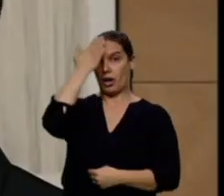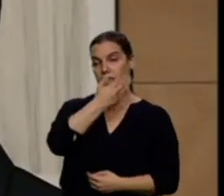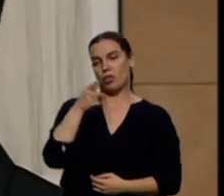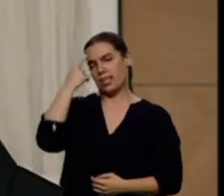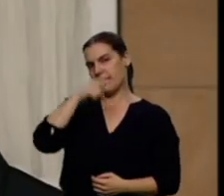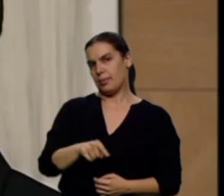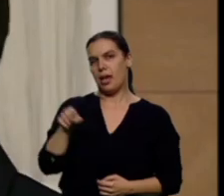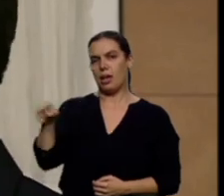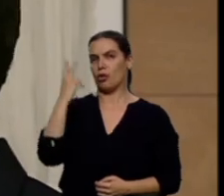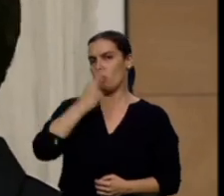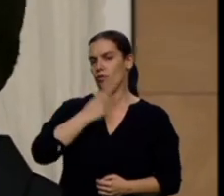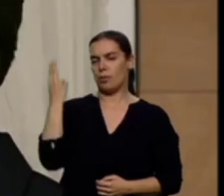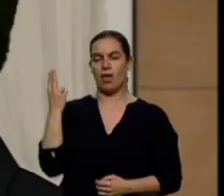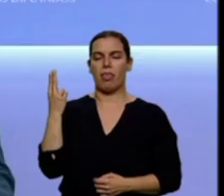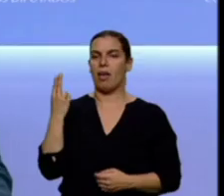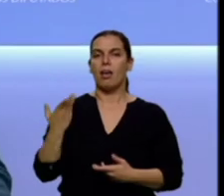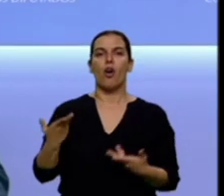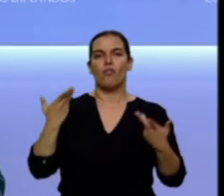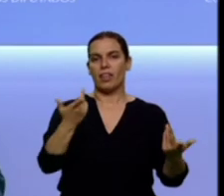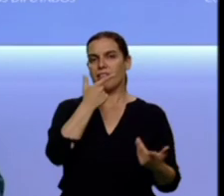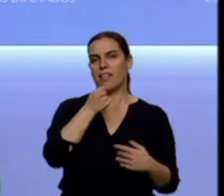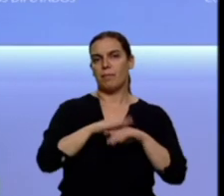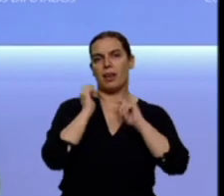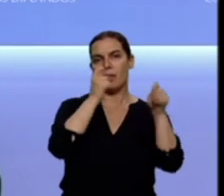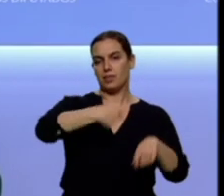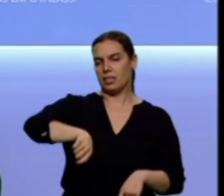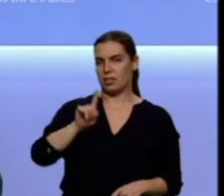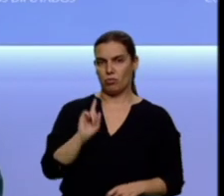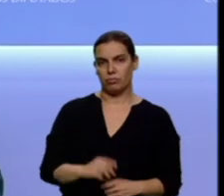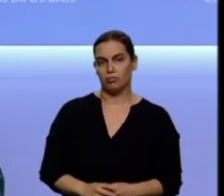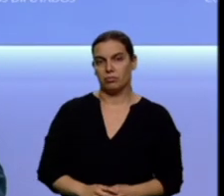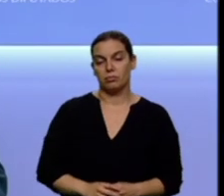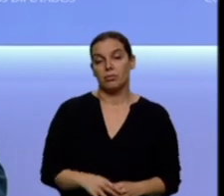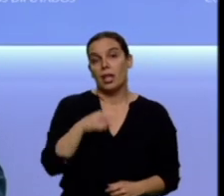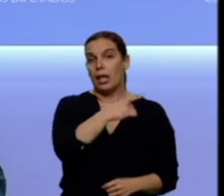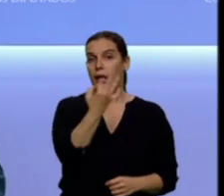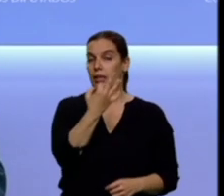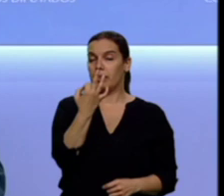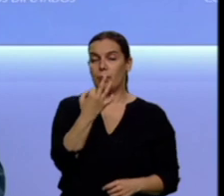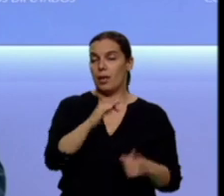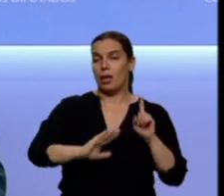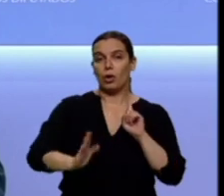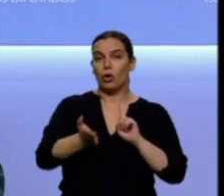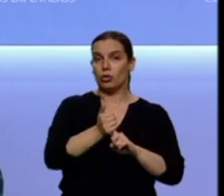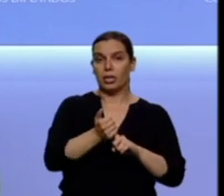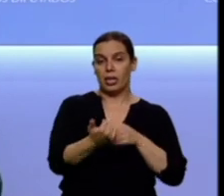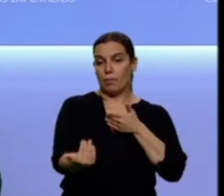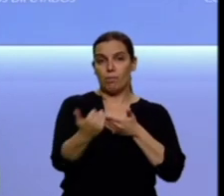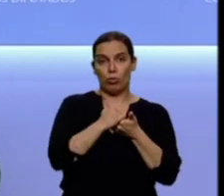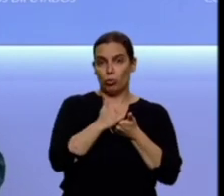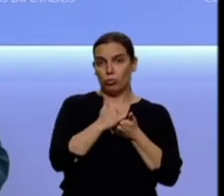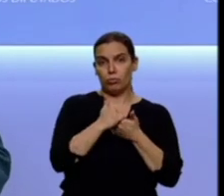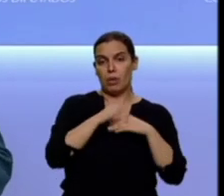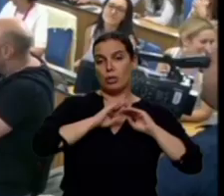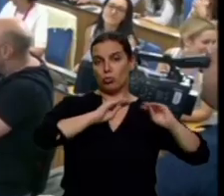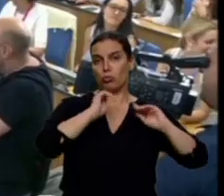que el PP no va a facilitar su investidura. Tiene que ser él el que consiga los votos para su investidura. Casado